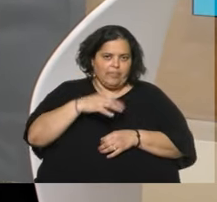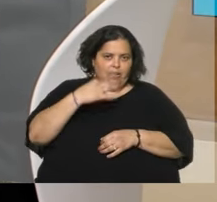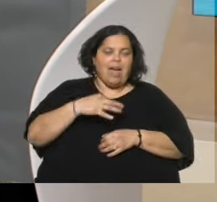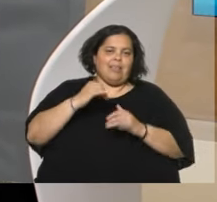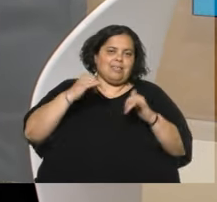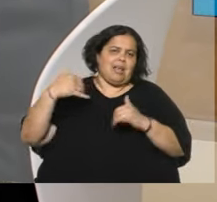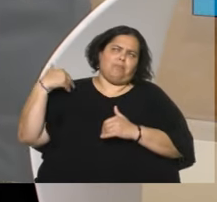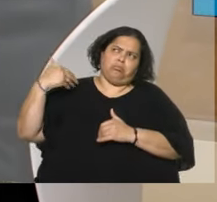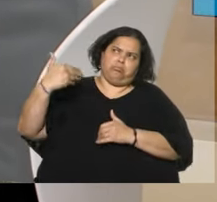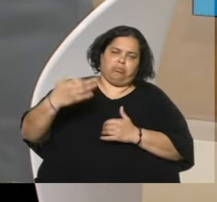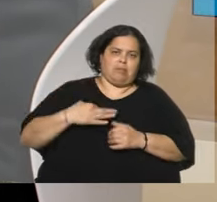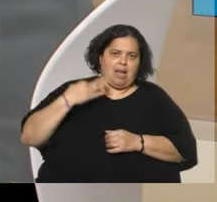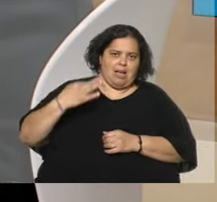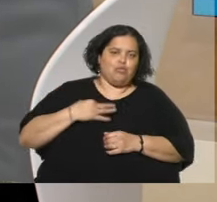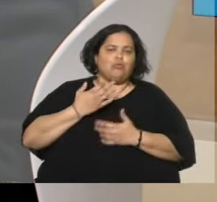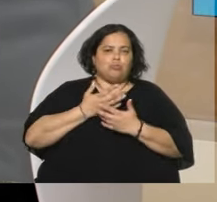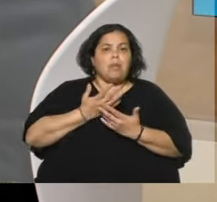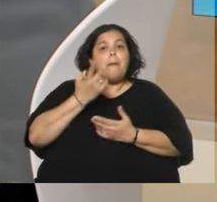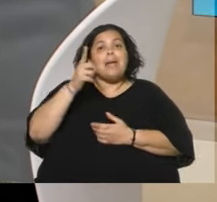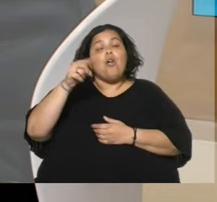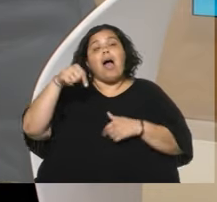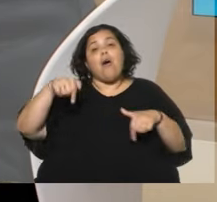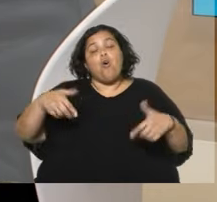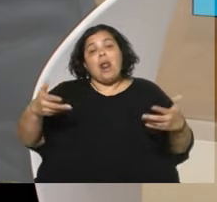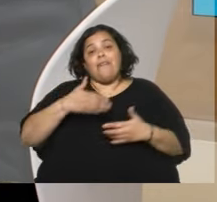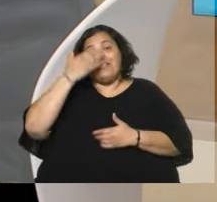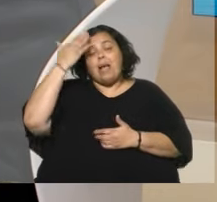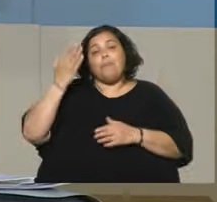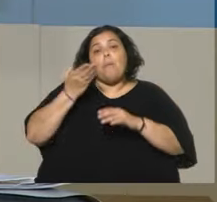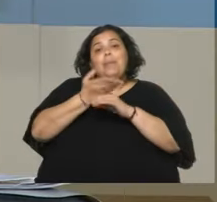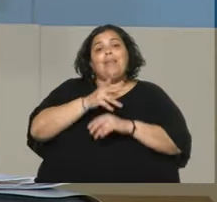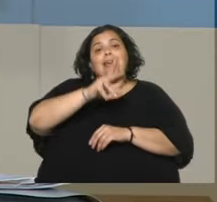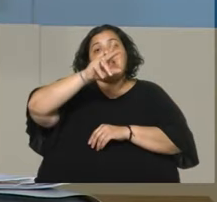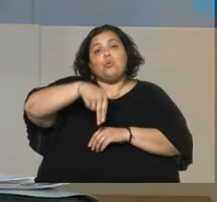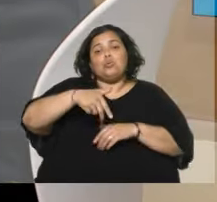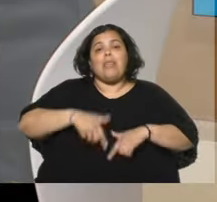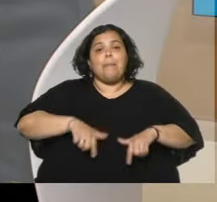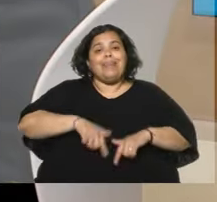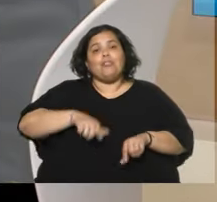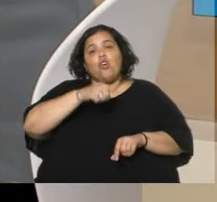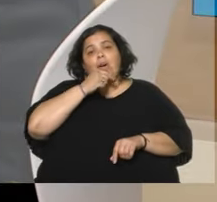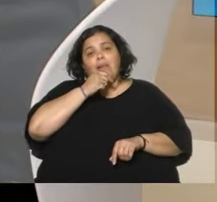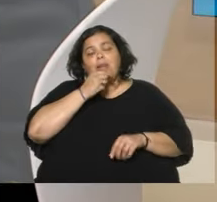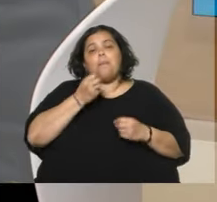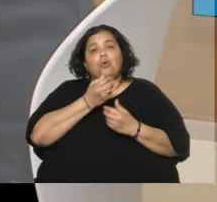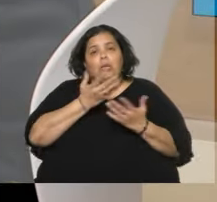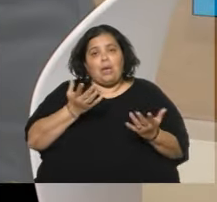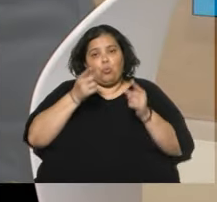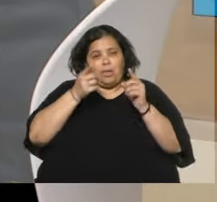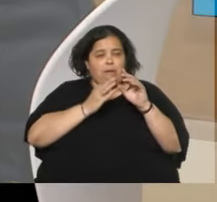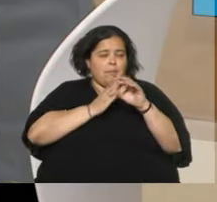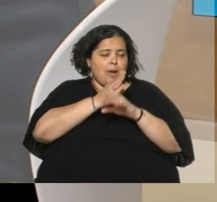años. El Frente Amplio está pidiendo la renuncia del ministro Heber. O sea, van por un lado más típicamente